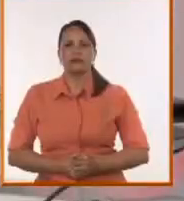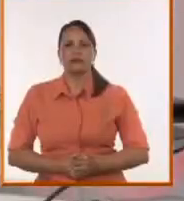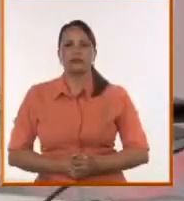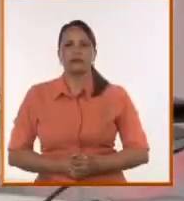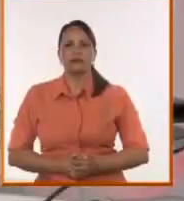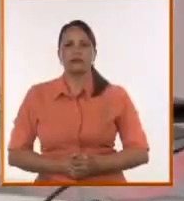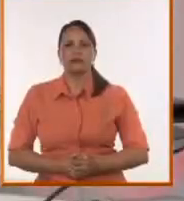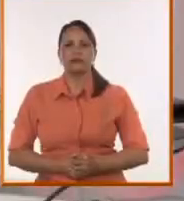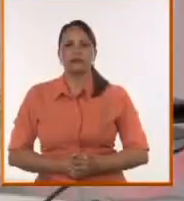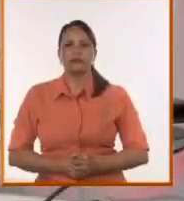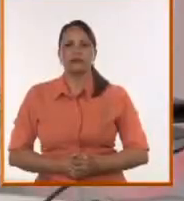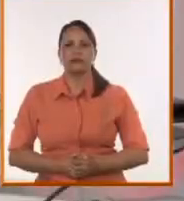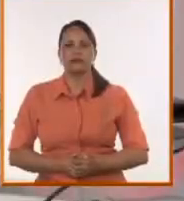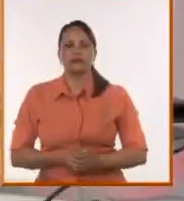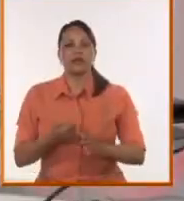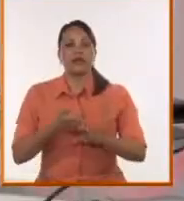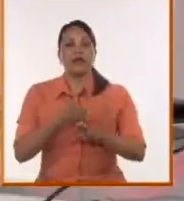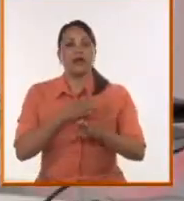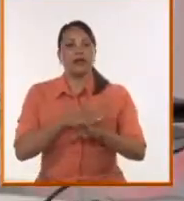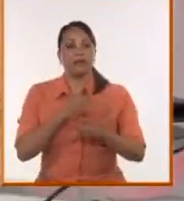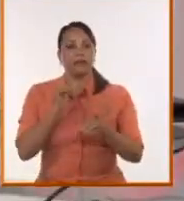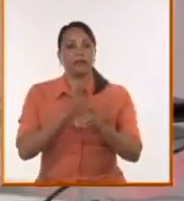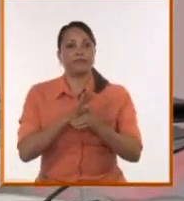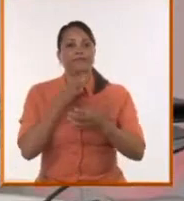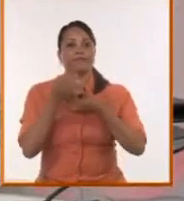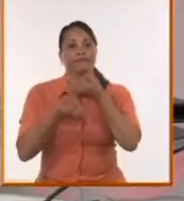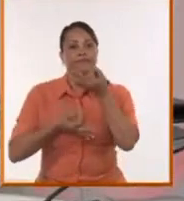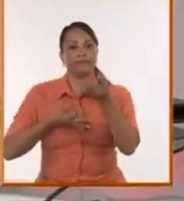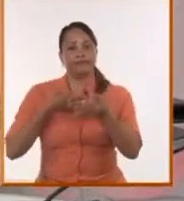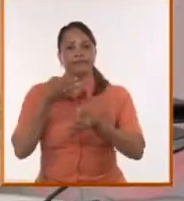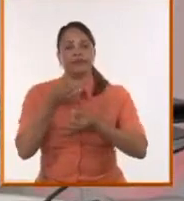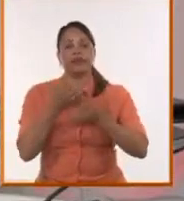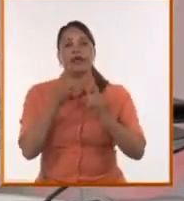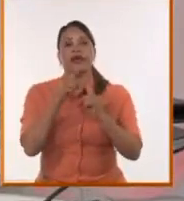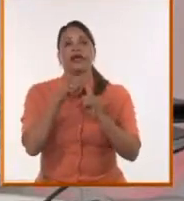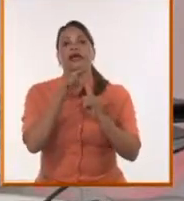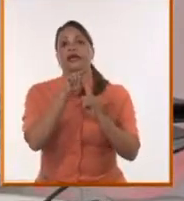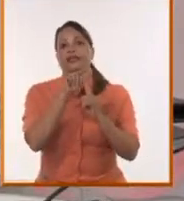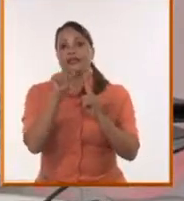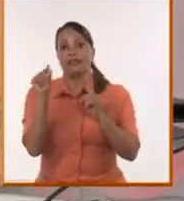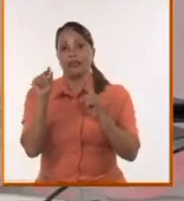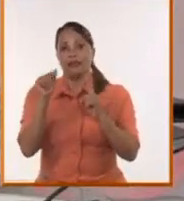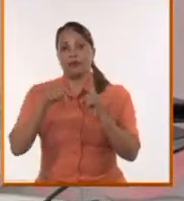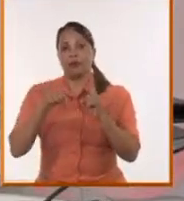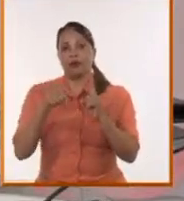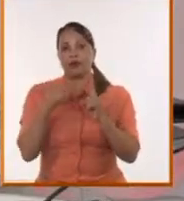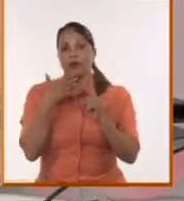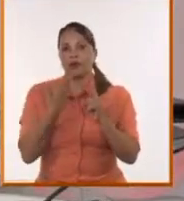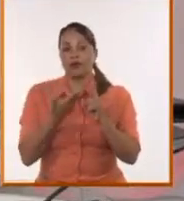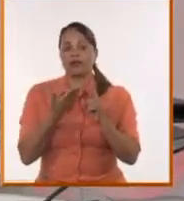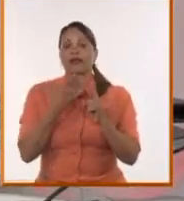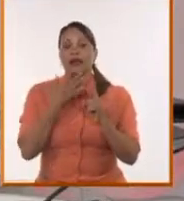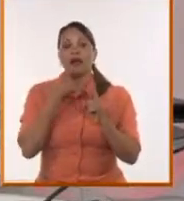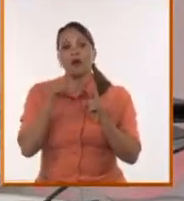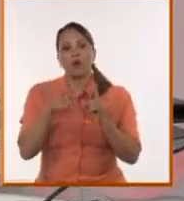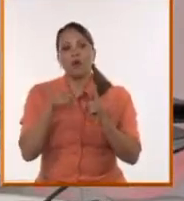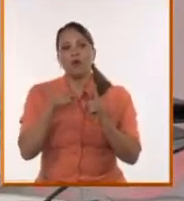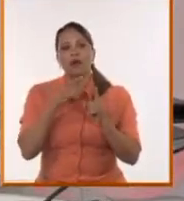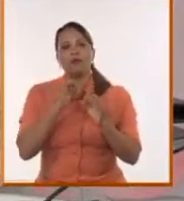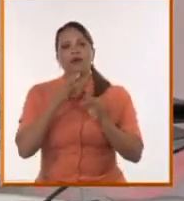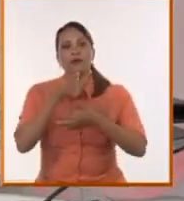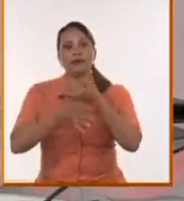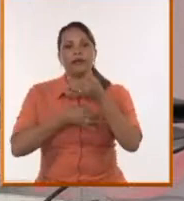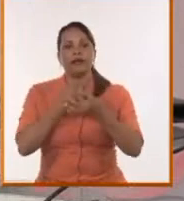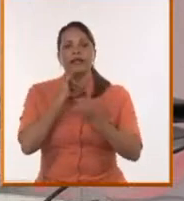Y antes de hablar del tema y precisamente sobre el tema del que estaremos hablando hoy, pues vamos a nuestra sección La